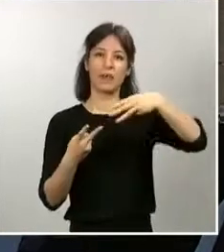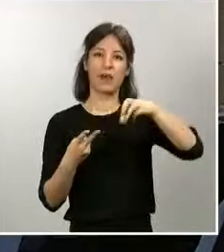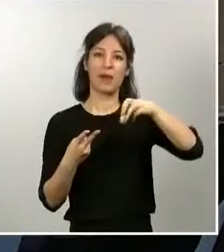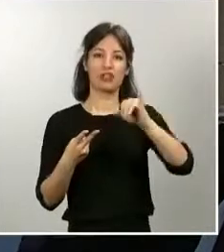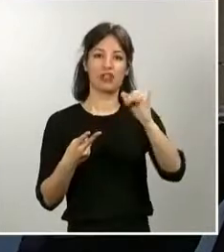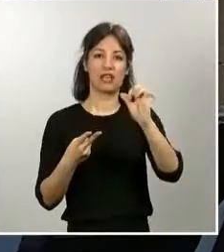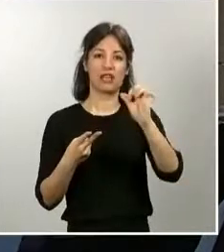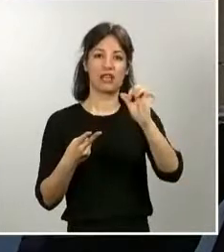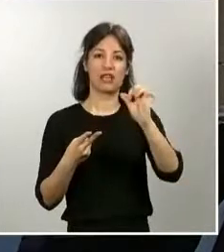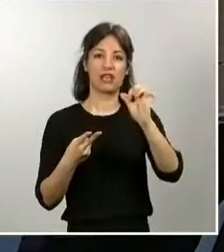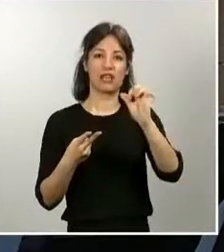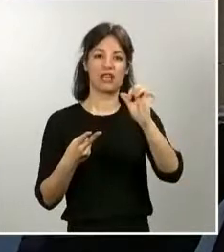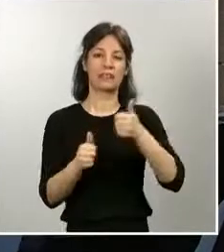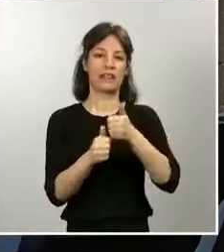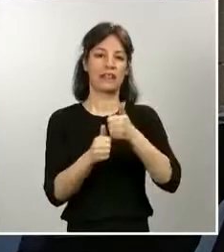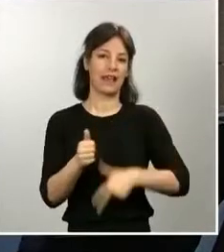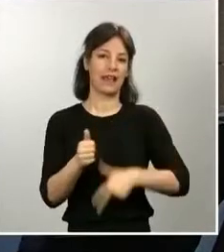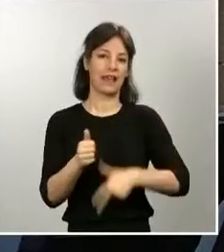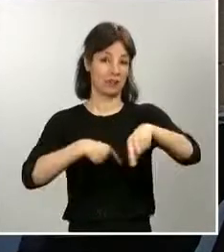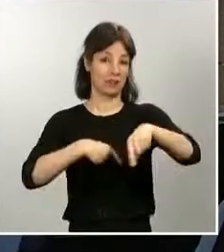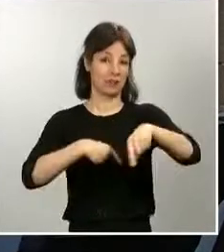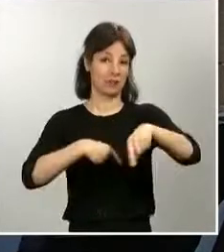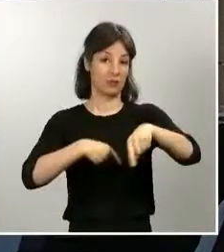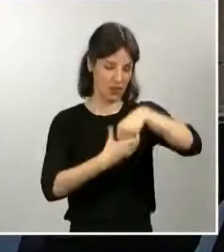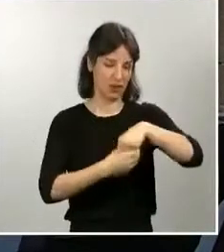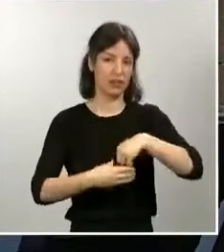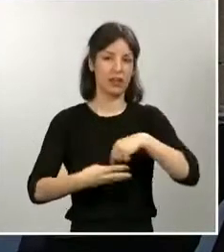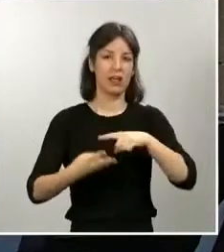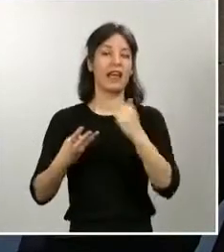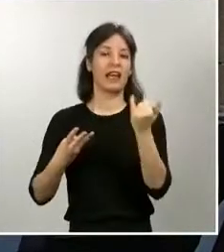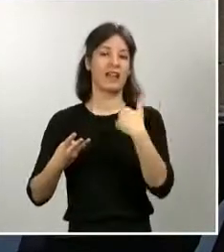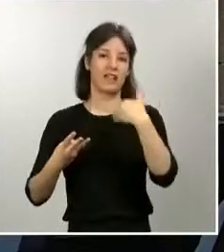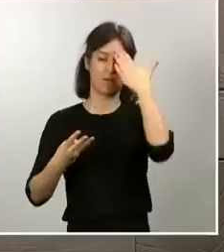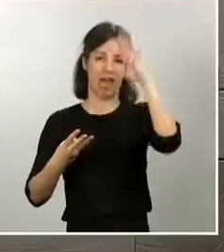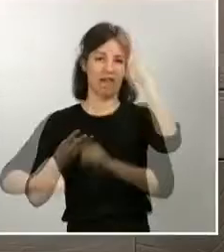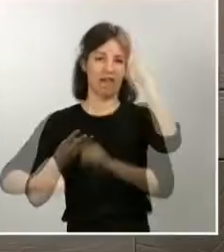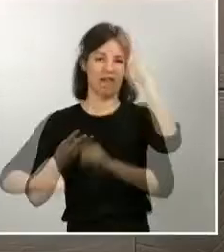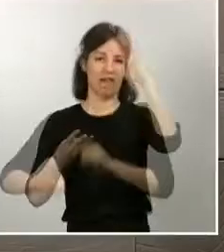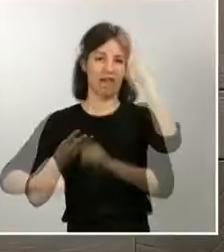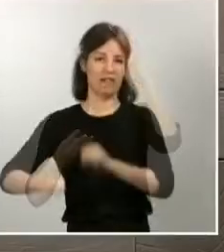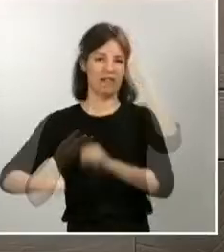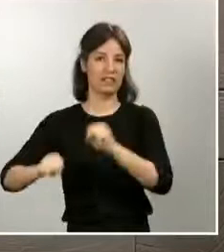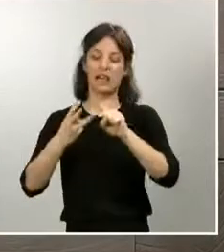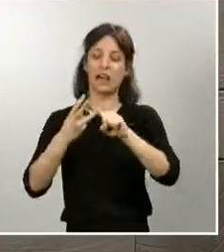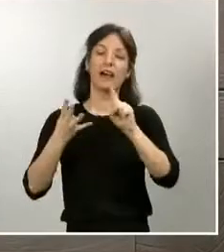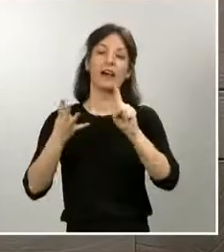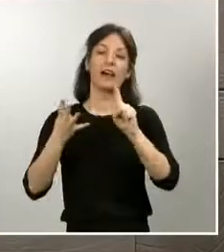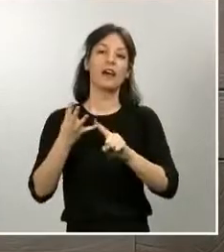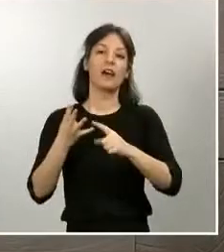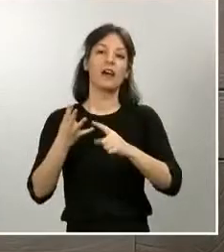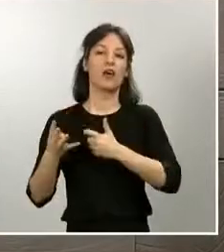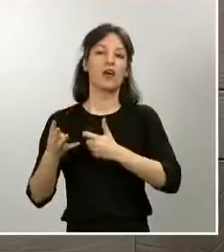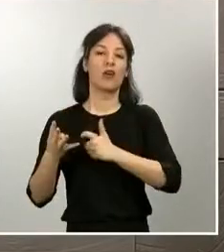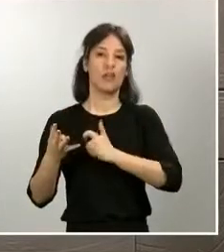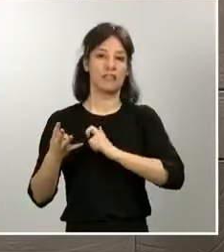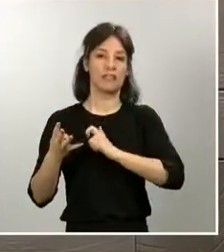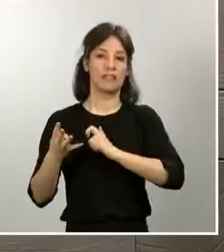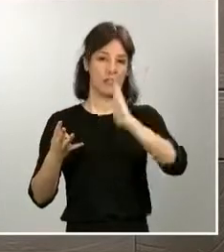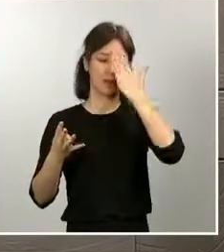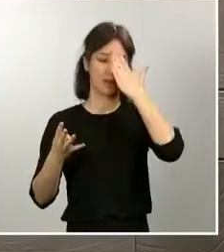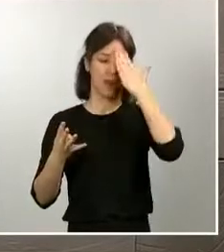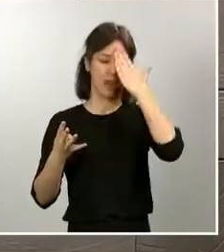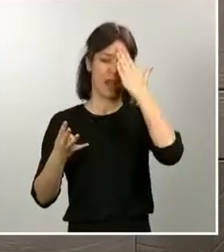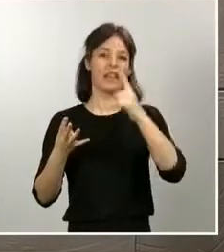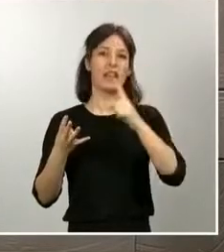Ministerio de Transportes, el jefe del Estado Mayor de la Defensa, general Miguel Villarroya, el comisario principal José García Molina,